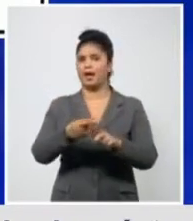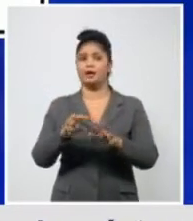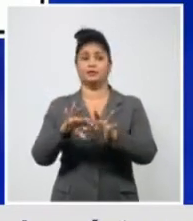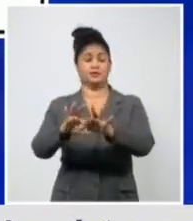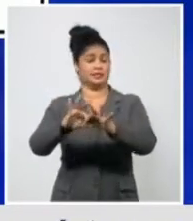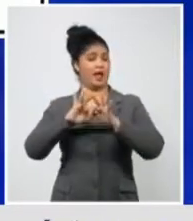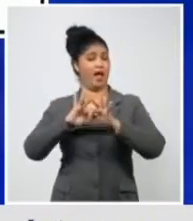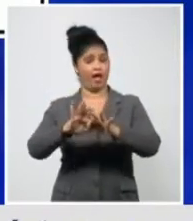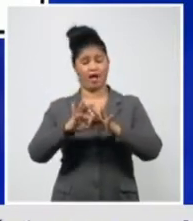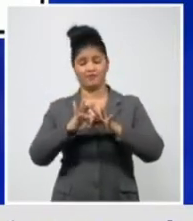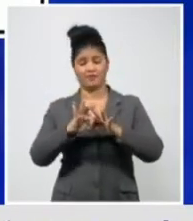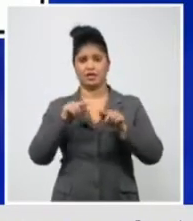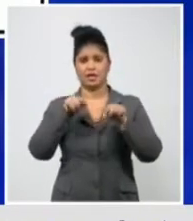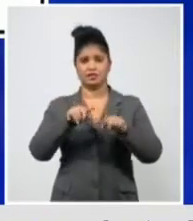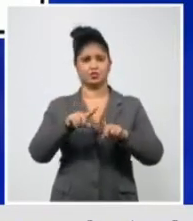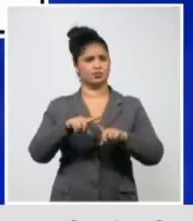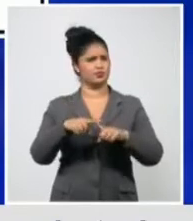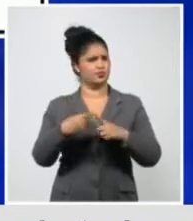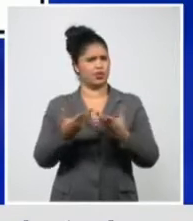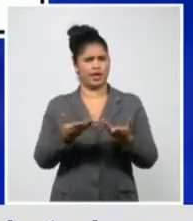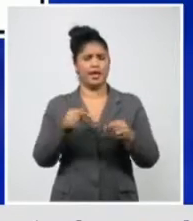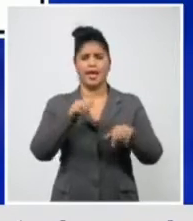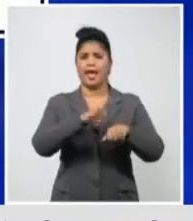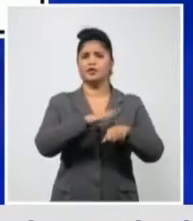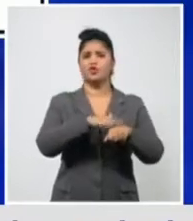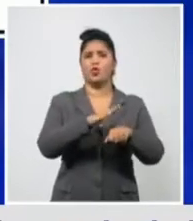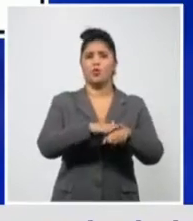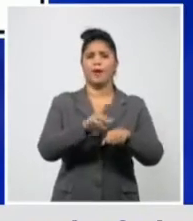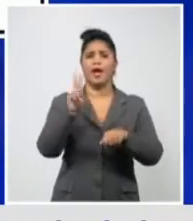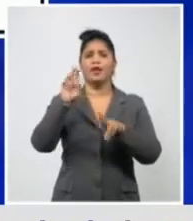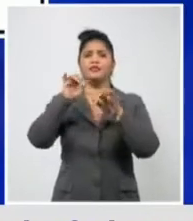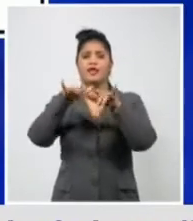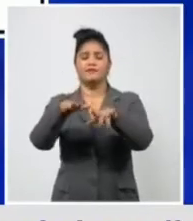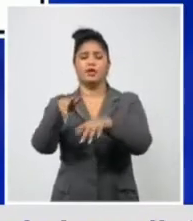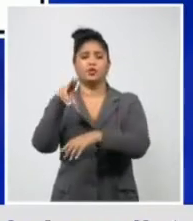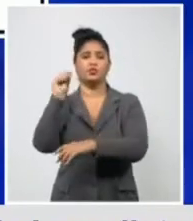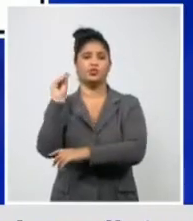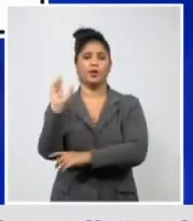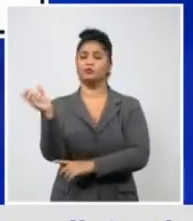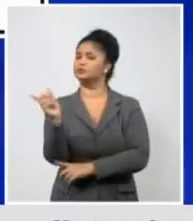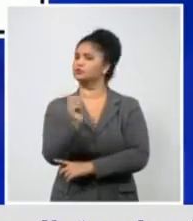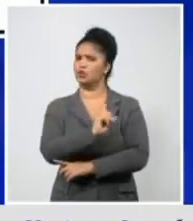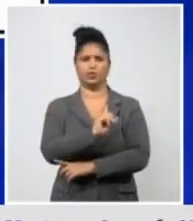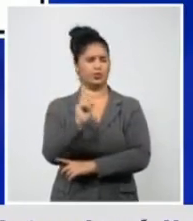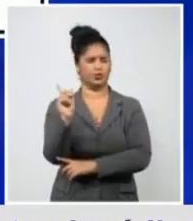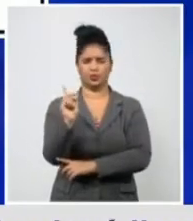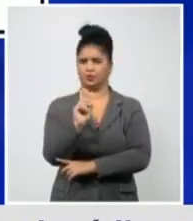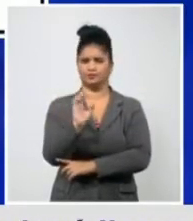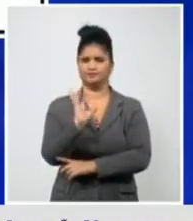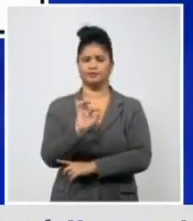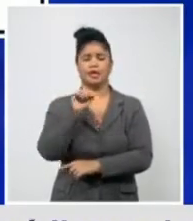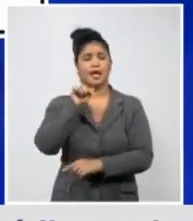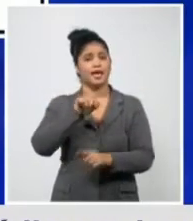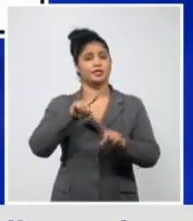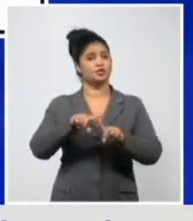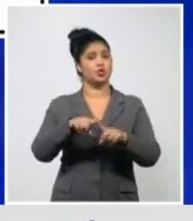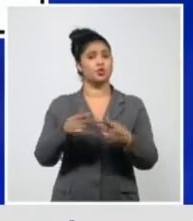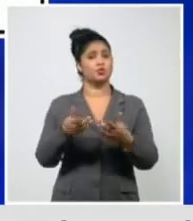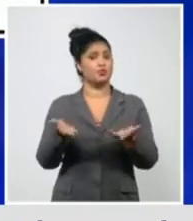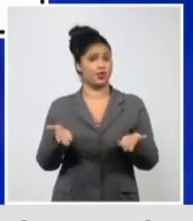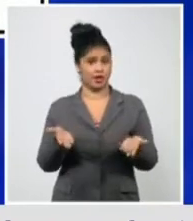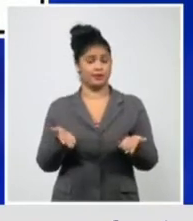yo diría al revés. Nosotros realmente, producto de que algunos quizás